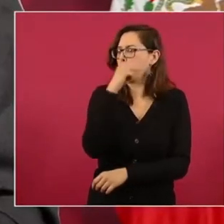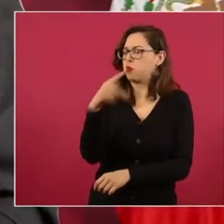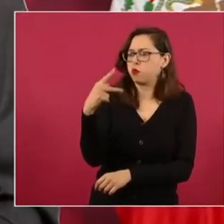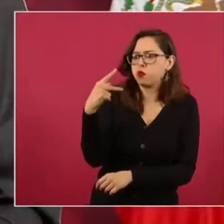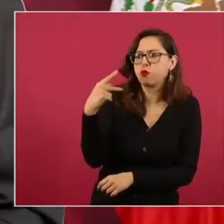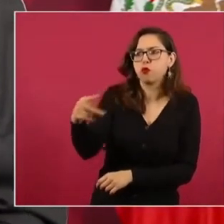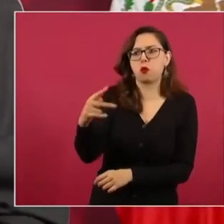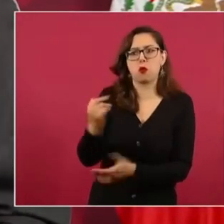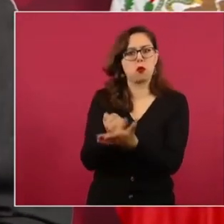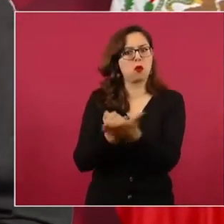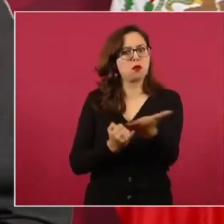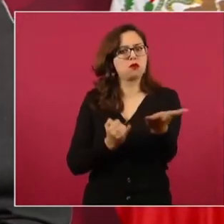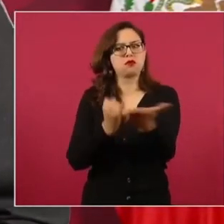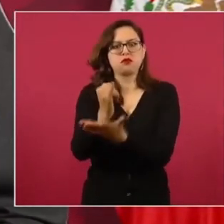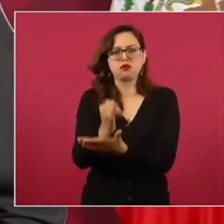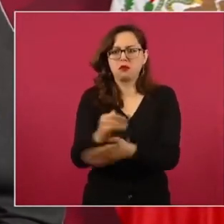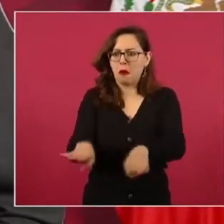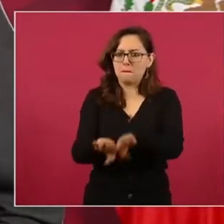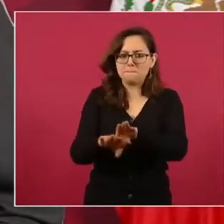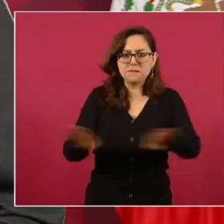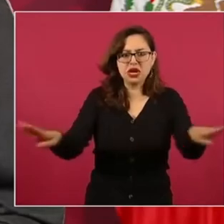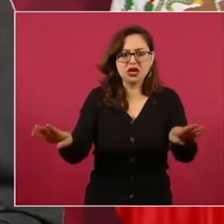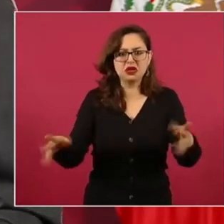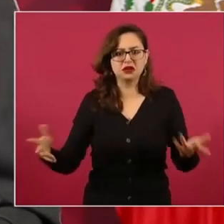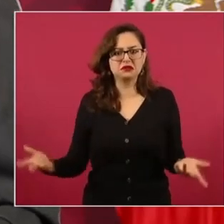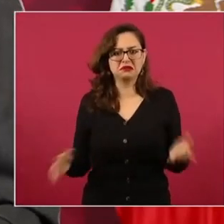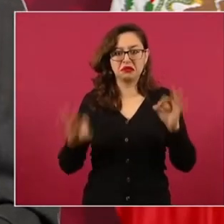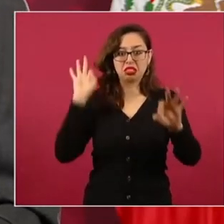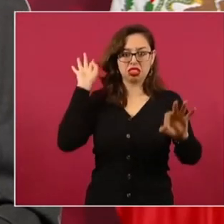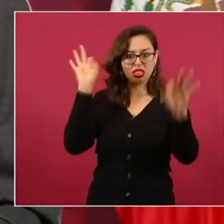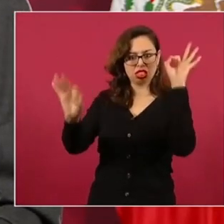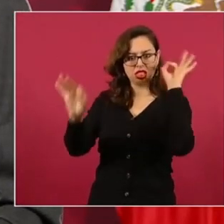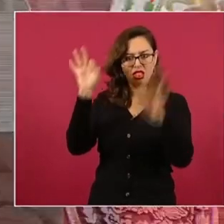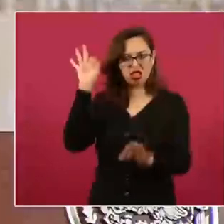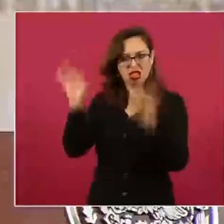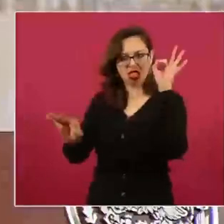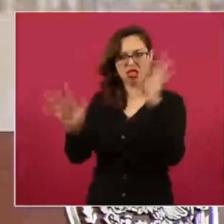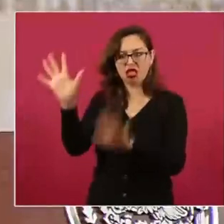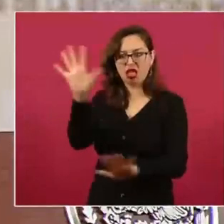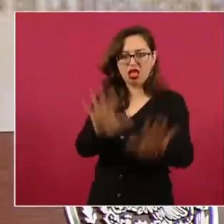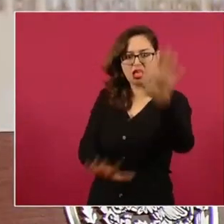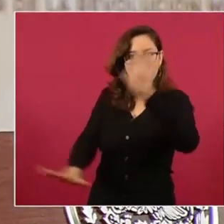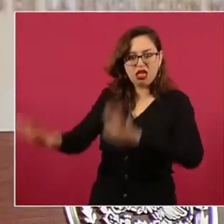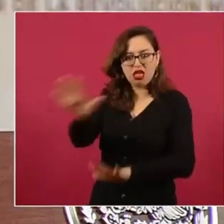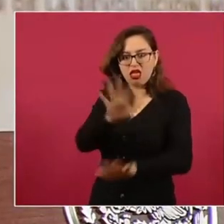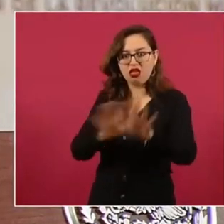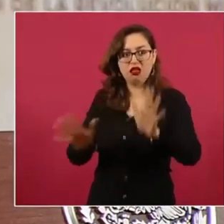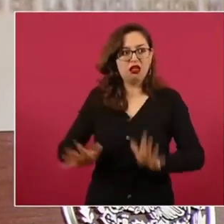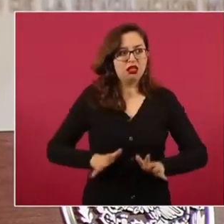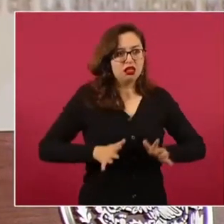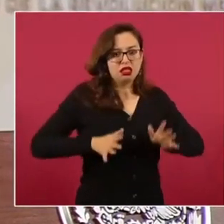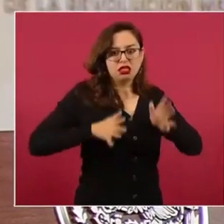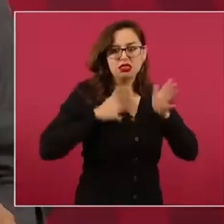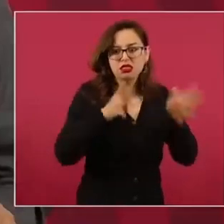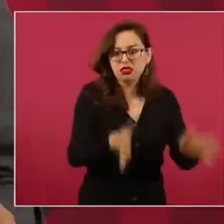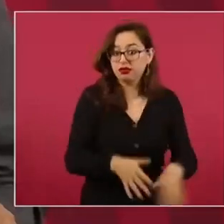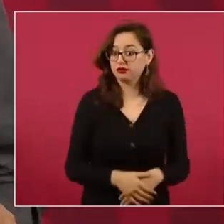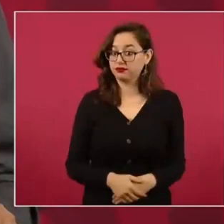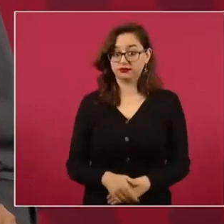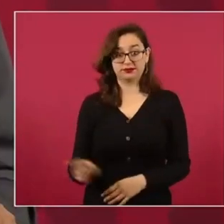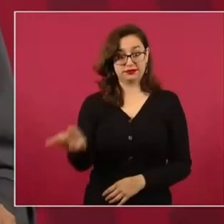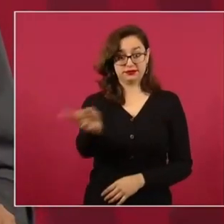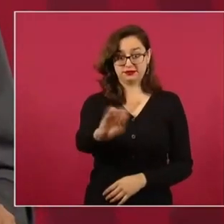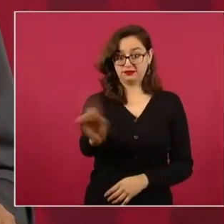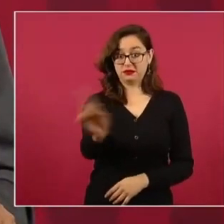porque ya nadie se deja manipular, que no se use eso como excusa.